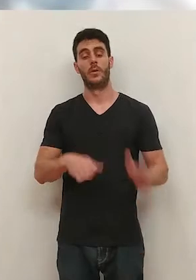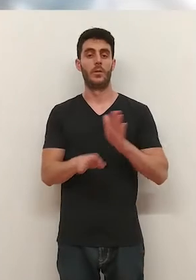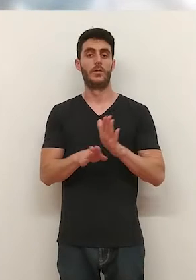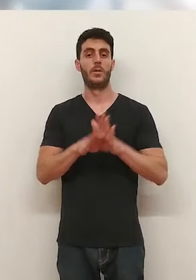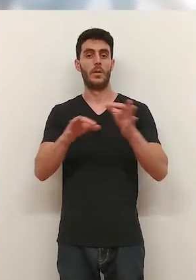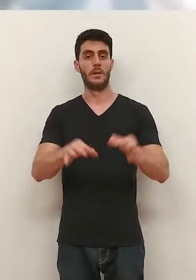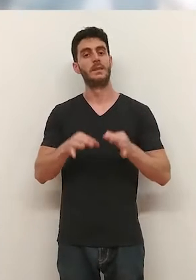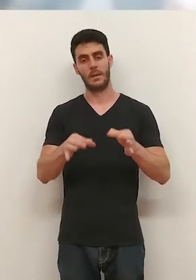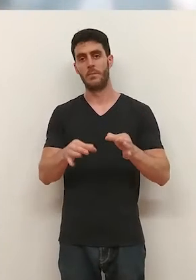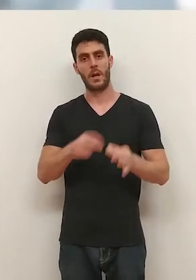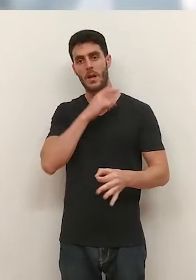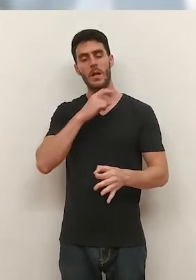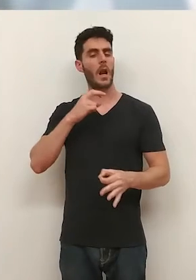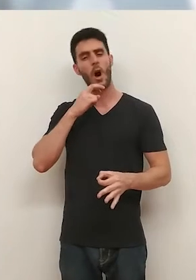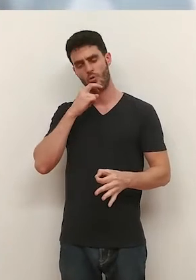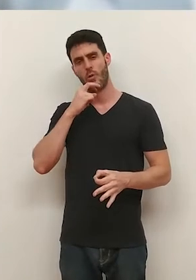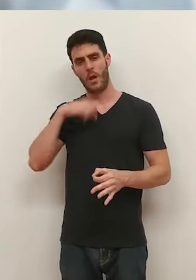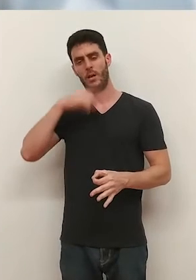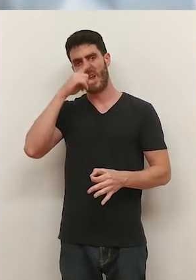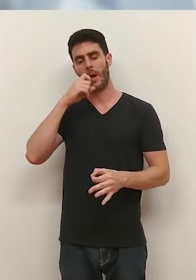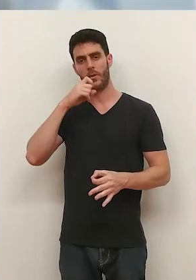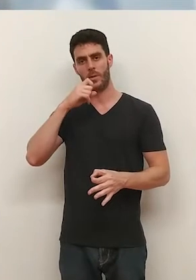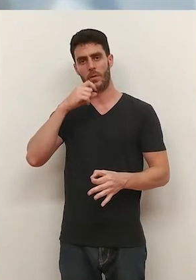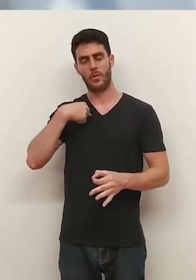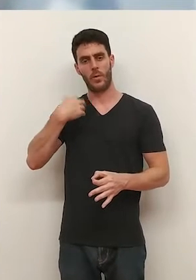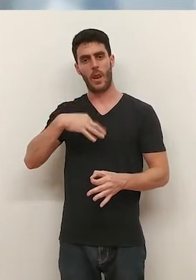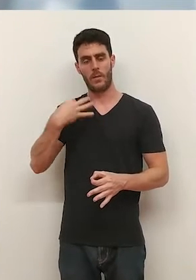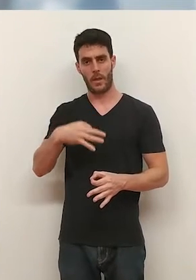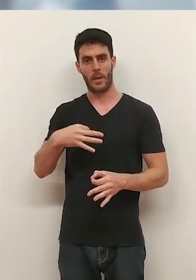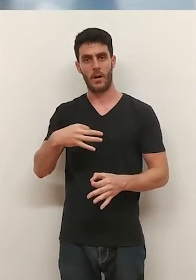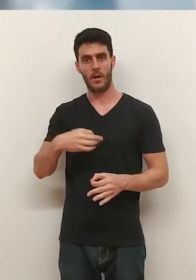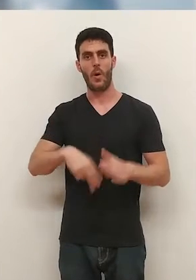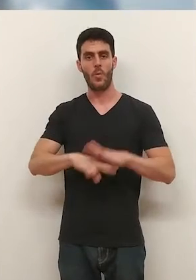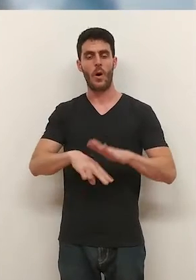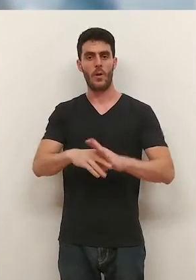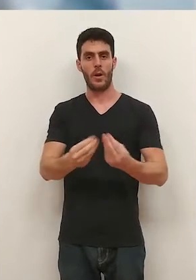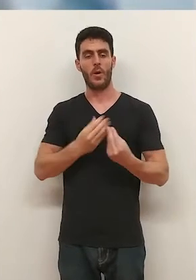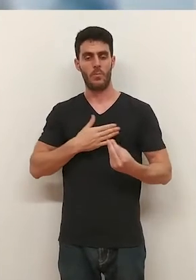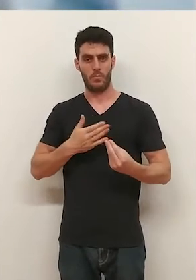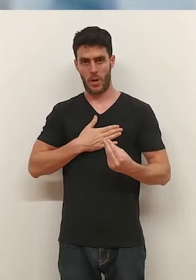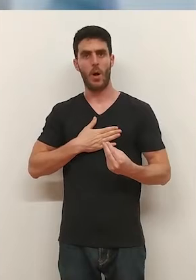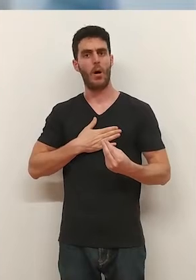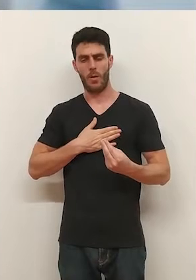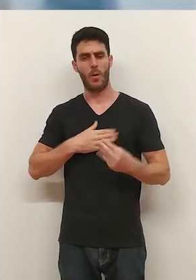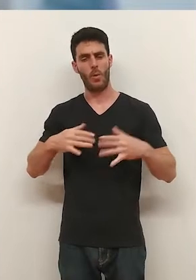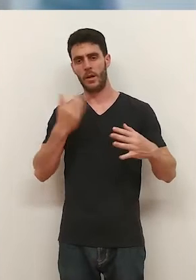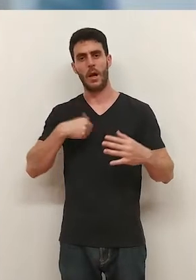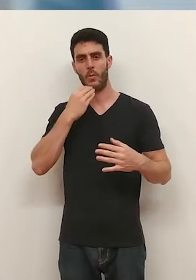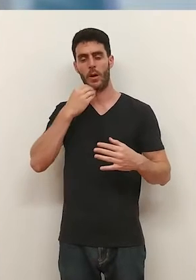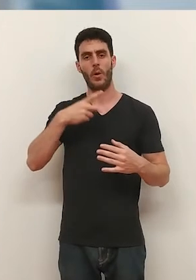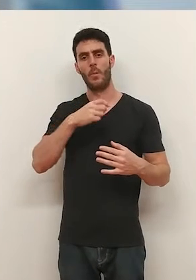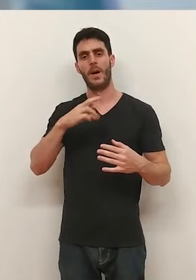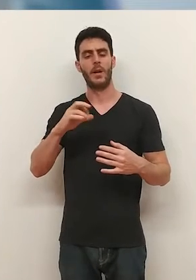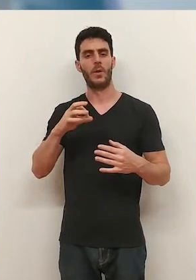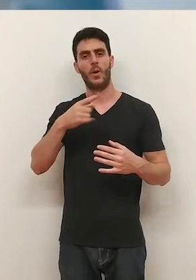Siempre he seguido un poco la trayectoria del Calahorra, sobre todo este año, porque he tenido jugadores que han compartido vestuario conmigo, como Manu